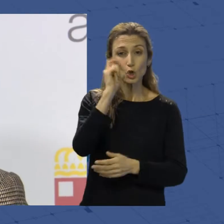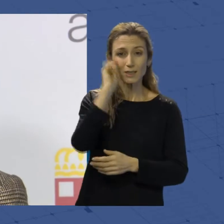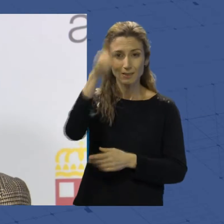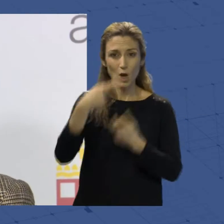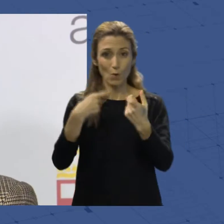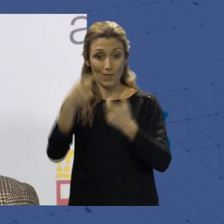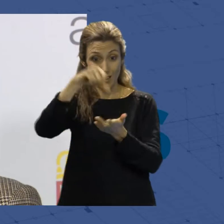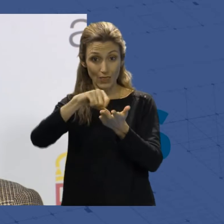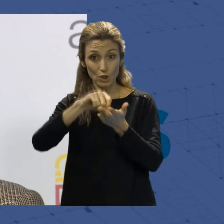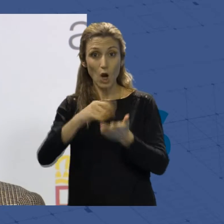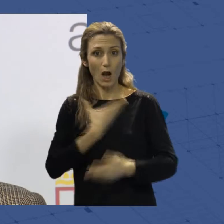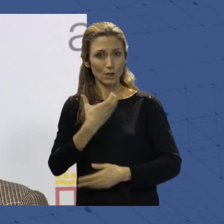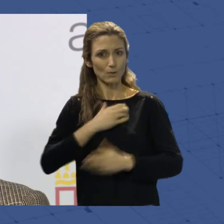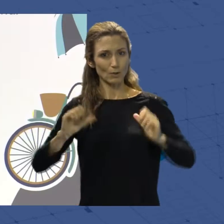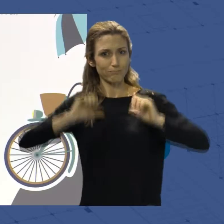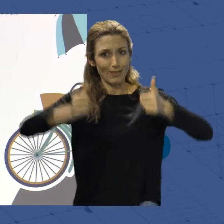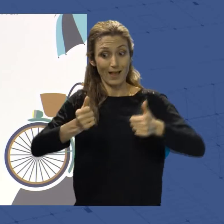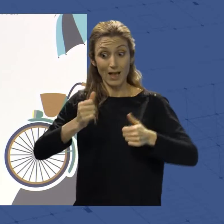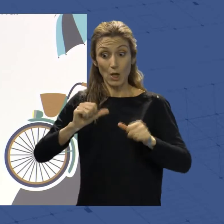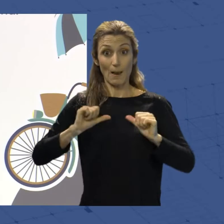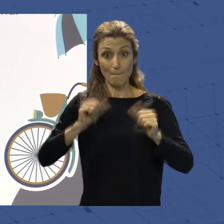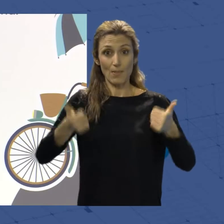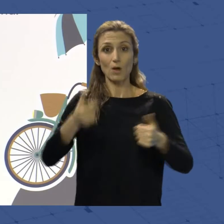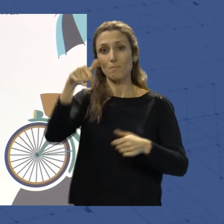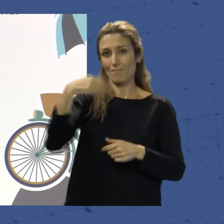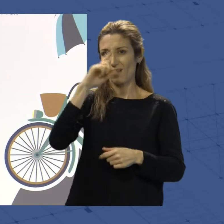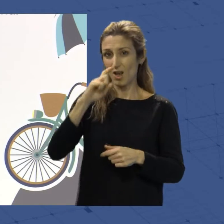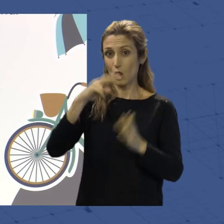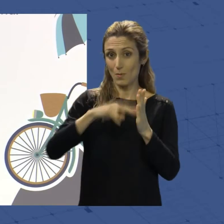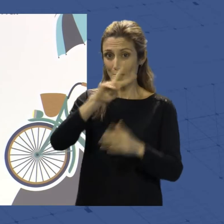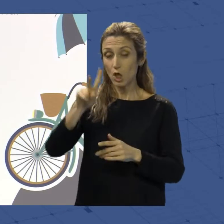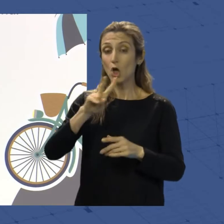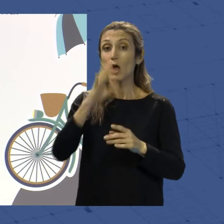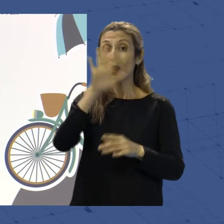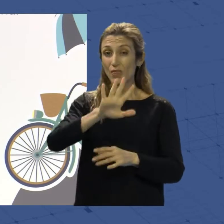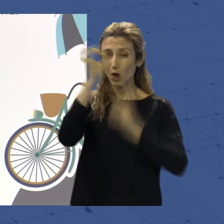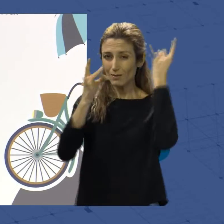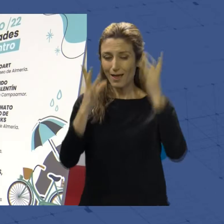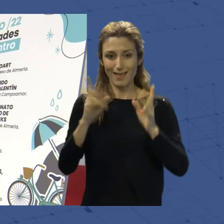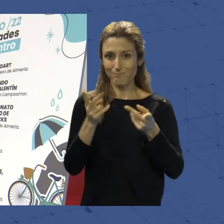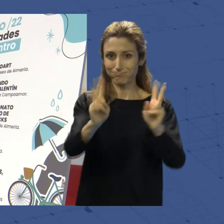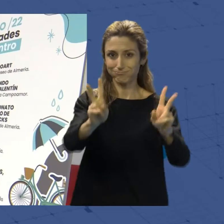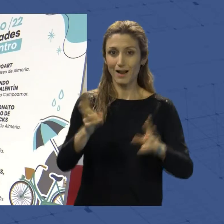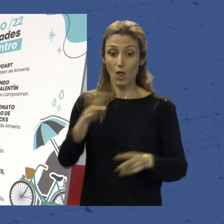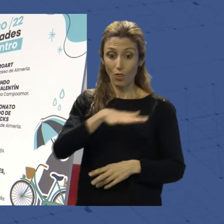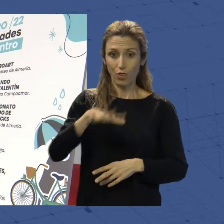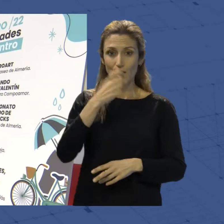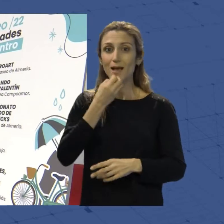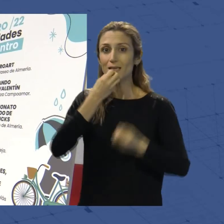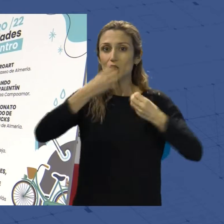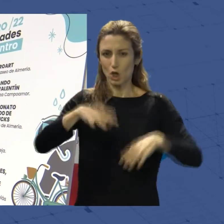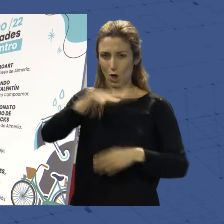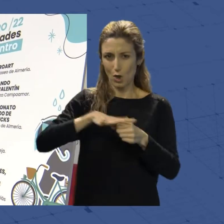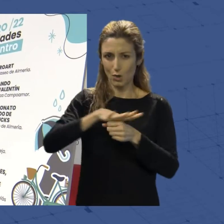que el Ayuntamiento ha puesto en marcha este 2022, se han organizado cinco actividades que llenarán de vida el casco histórico, una programación